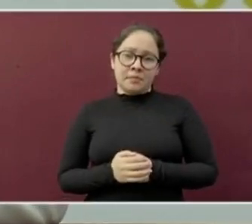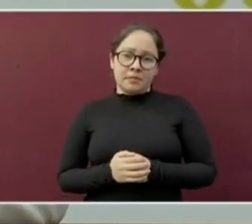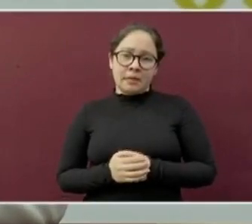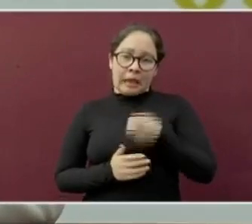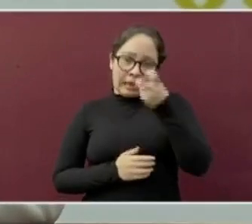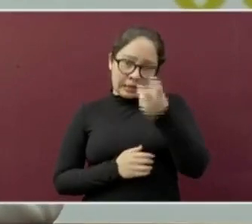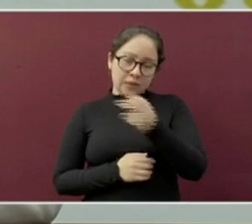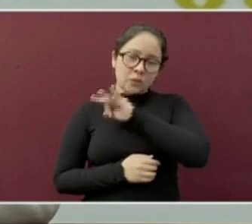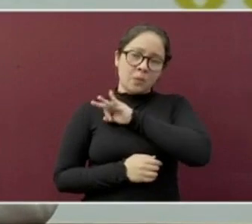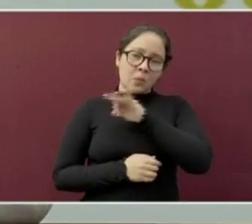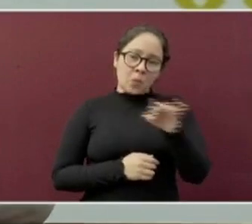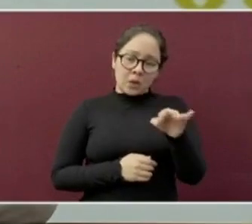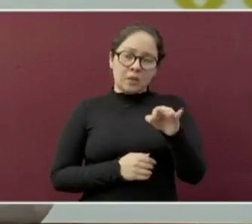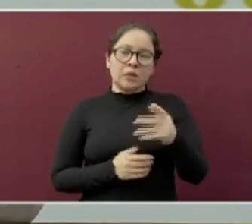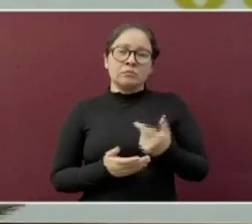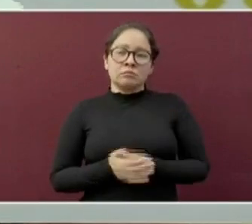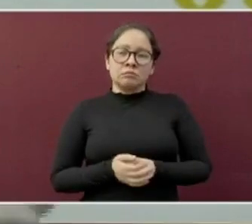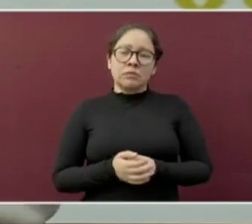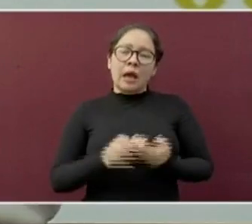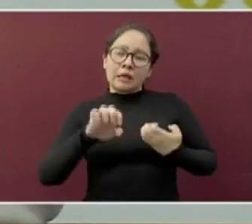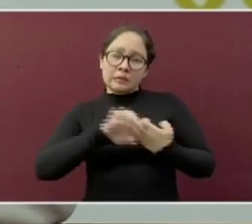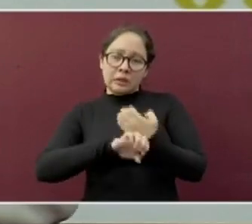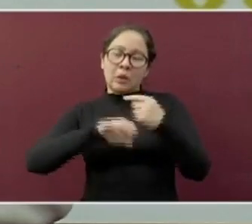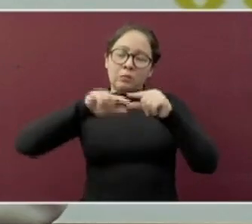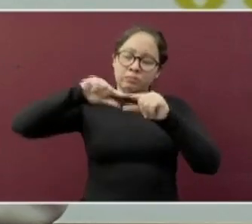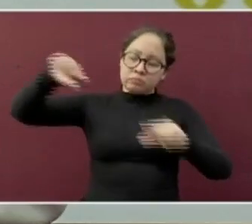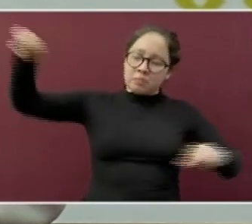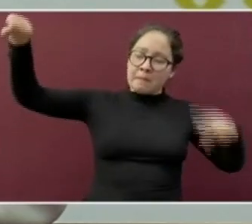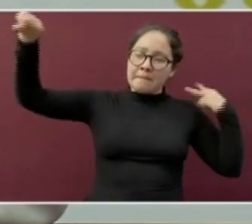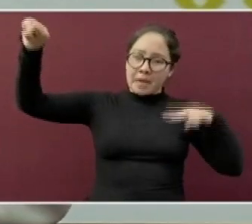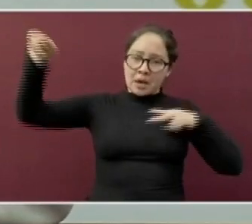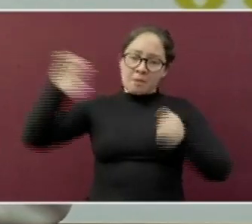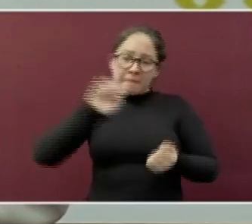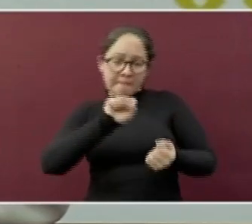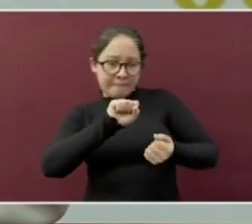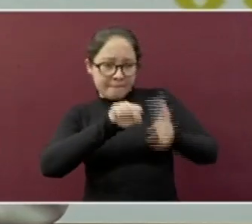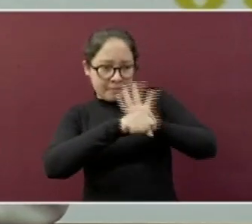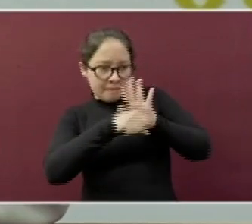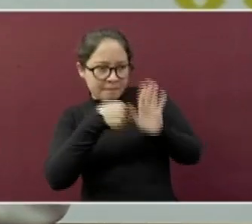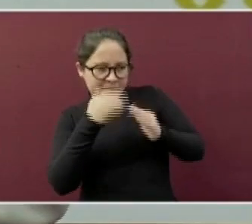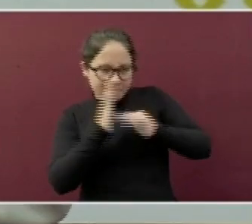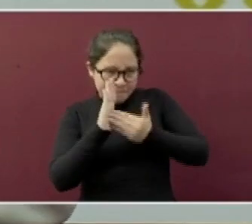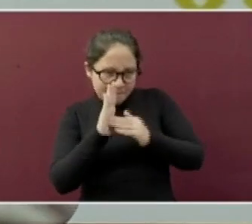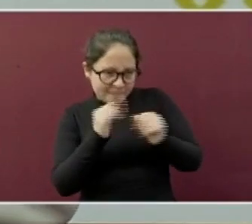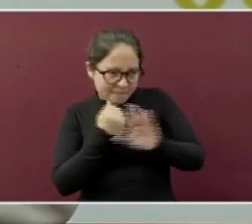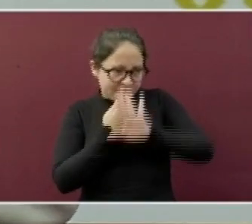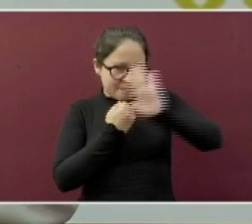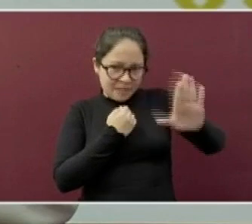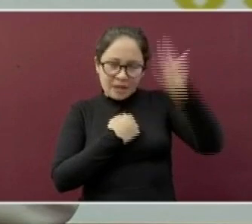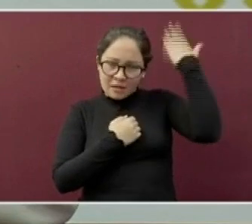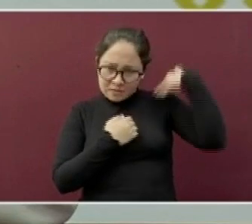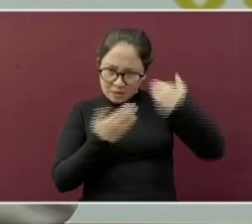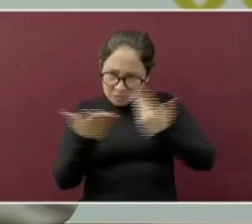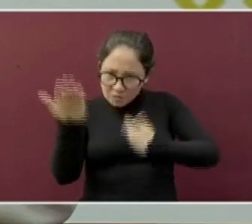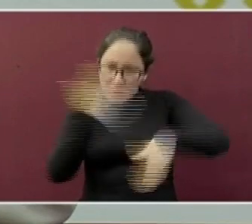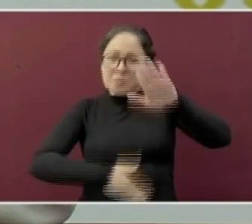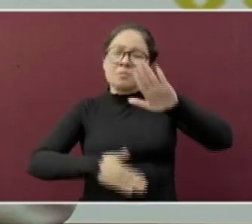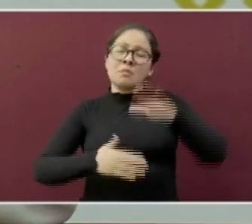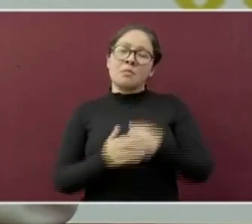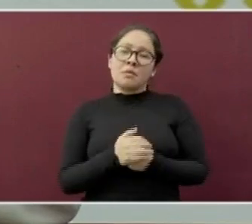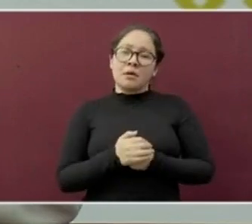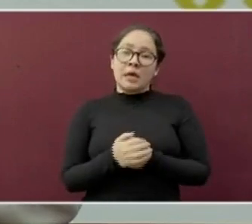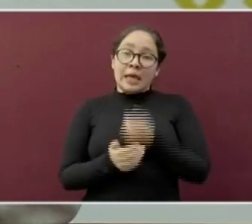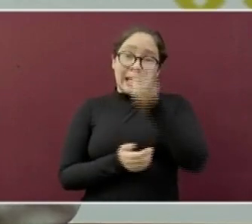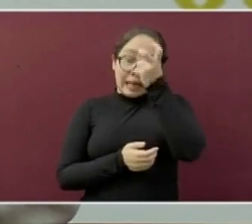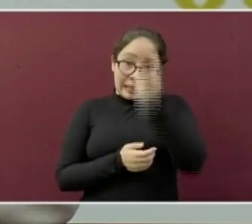fortalecimiento de la estrategia estatal contra el coronavirus que mucho éxito ha tenido. Y es lo